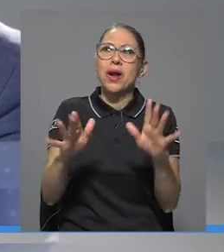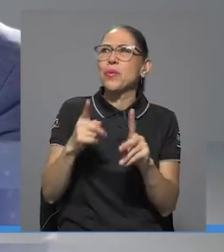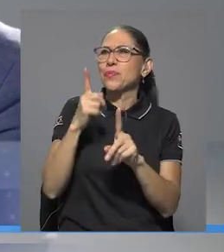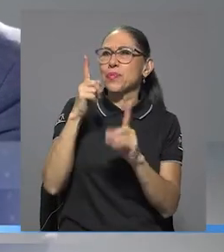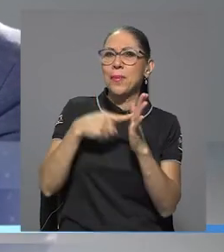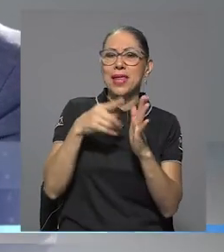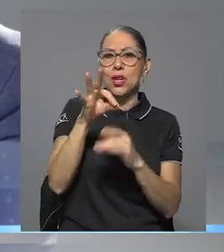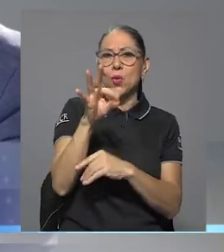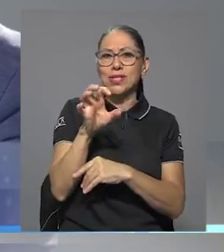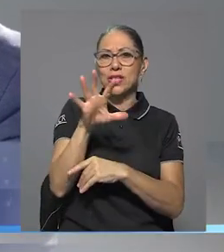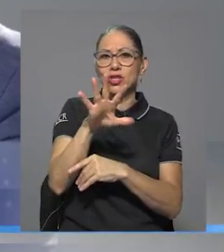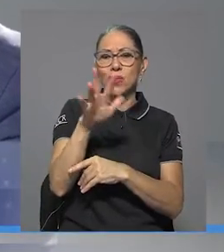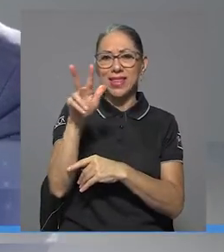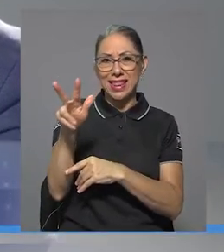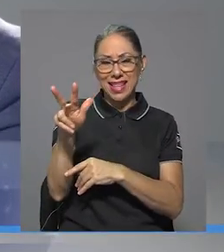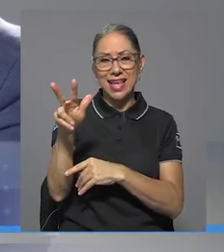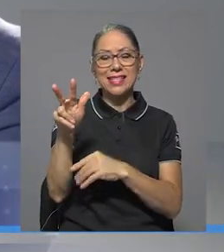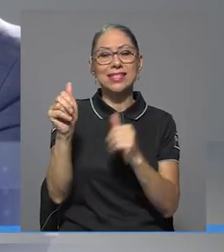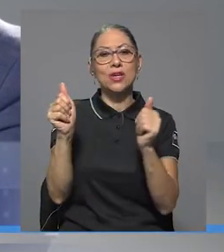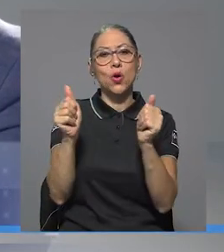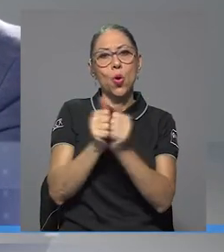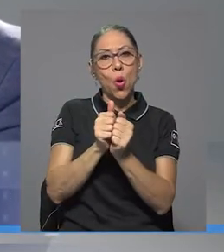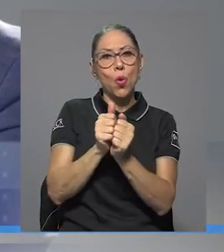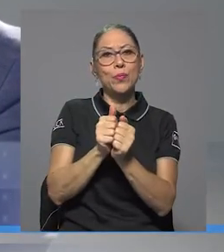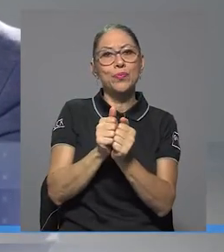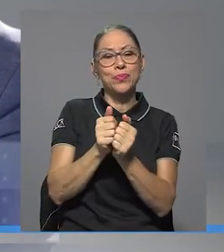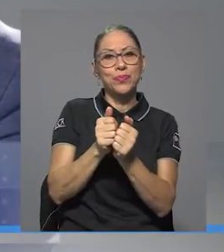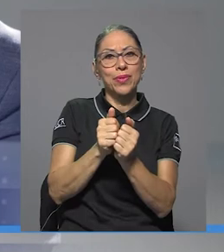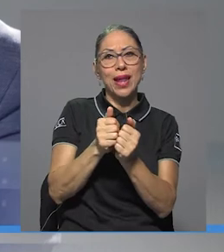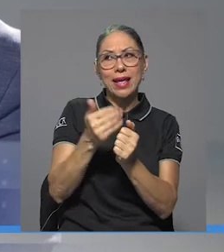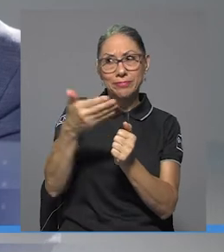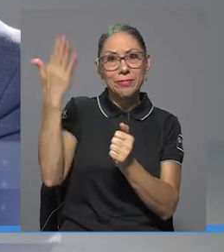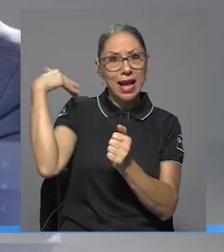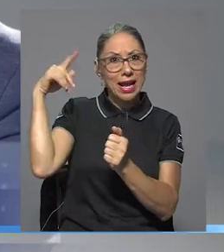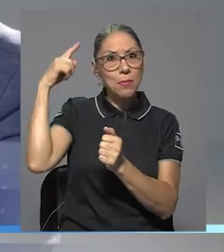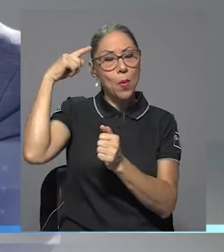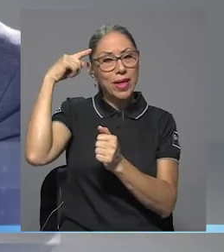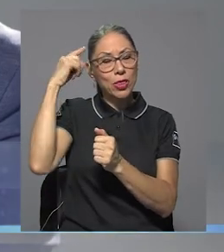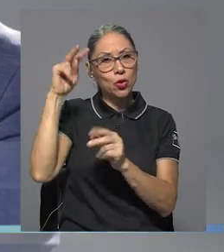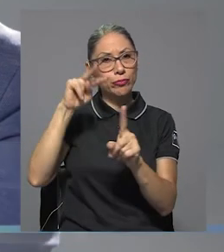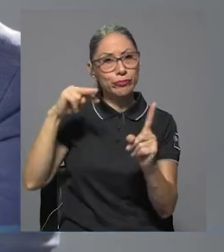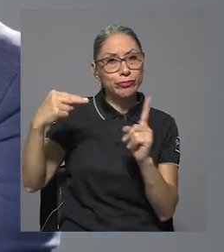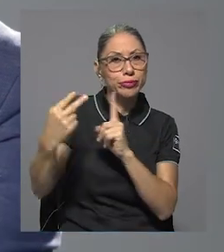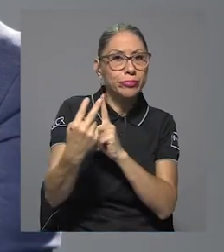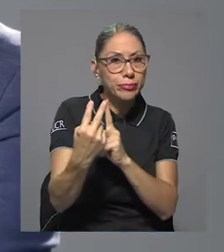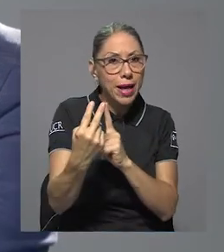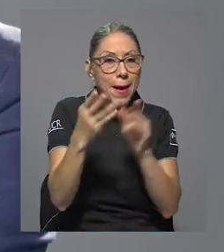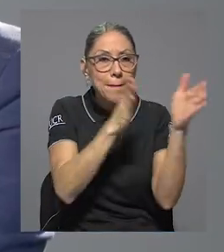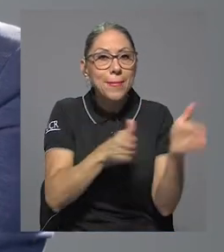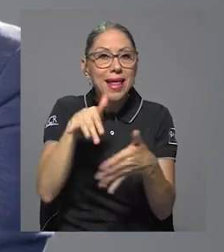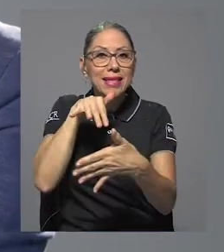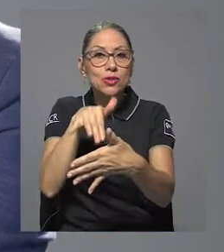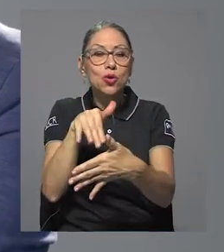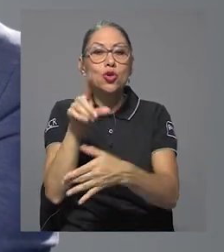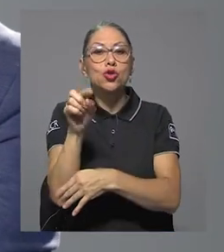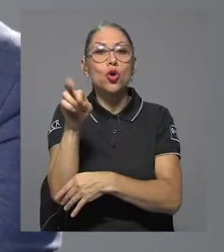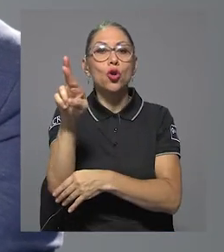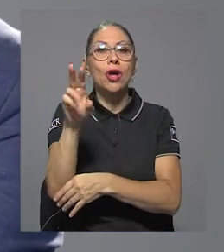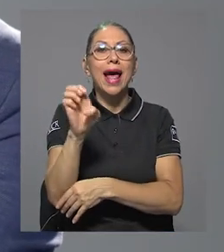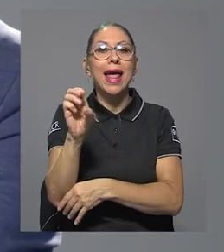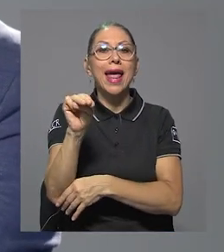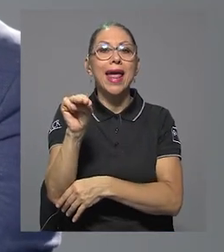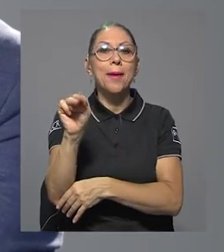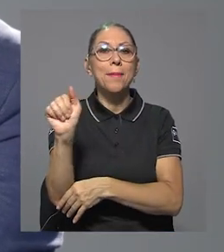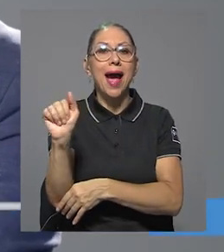de 1953 con la concepción que había sobre el plan de estudios de la doctora Emma Gamboa Alvarado, quien fue